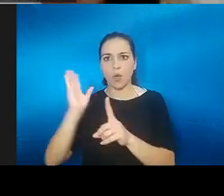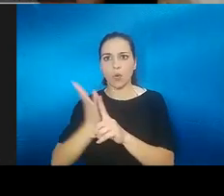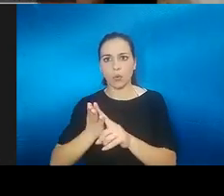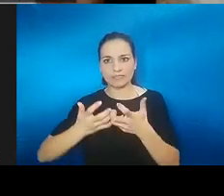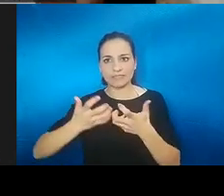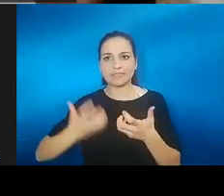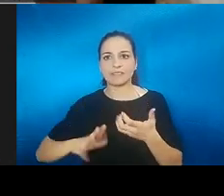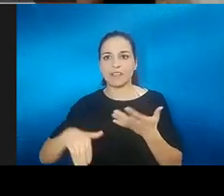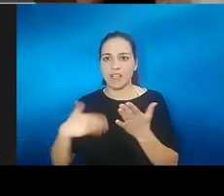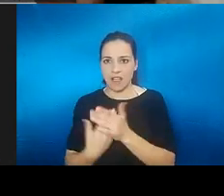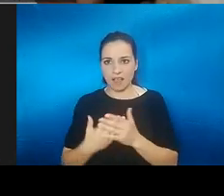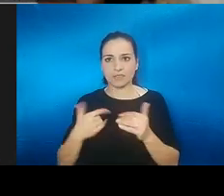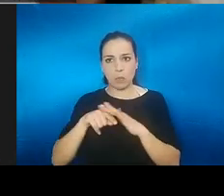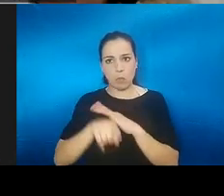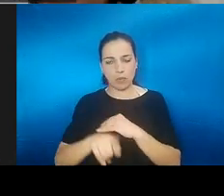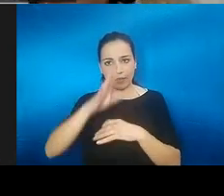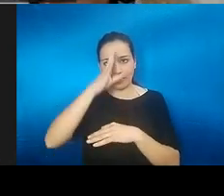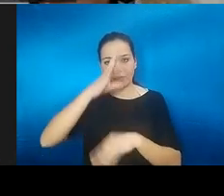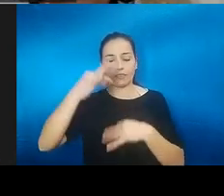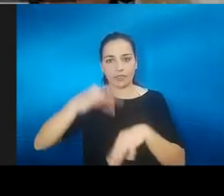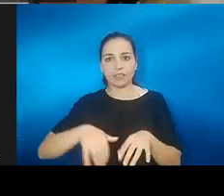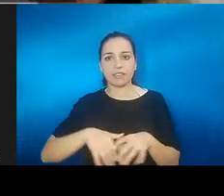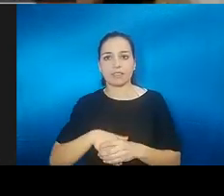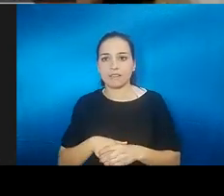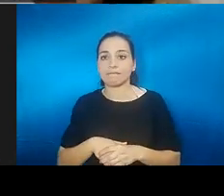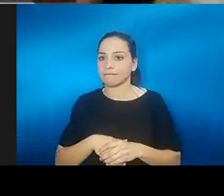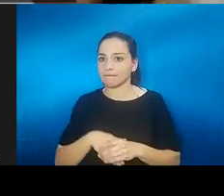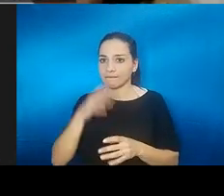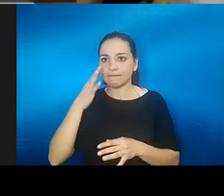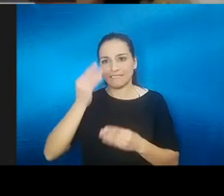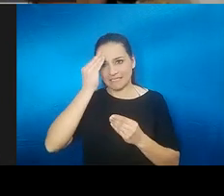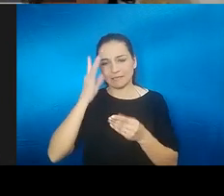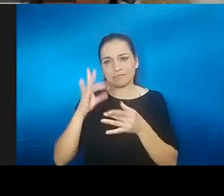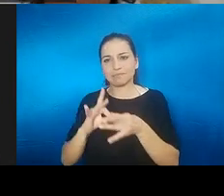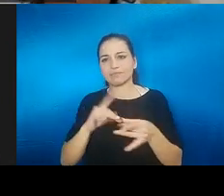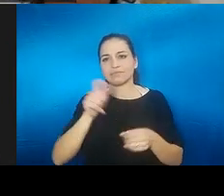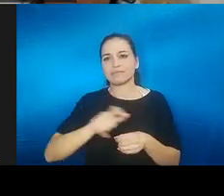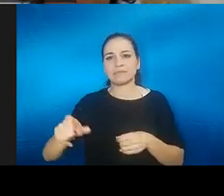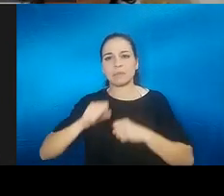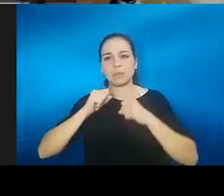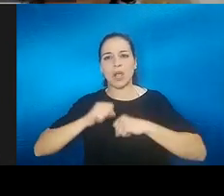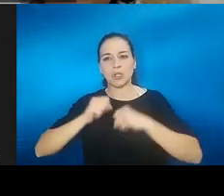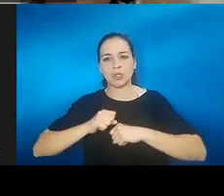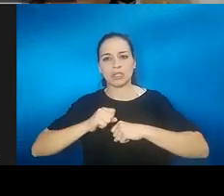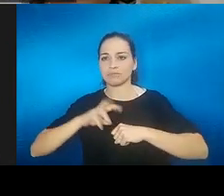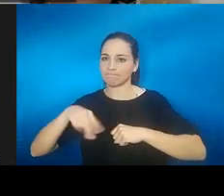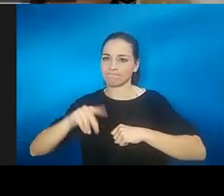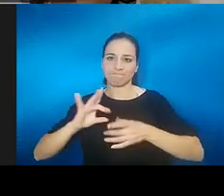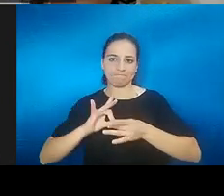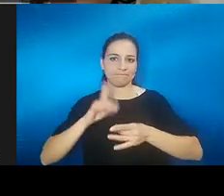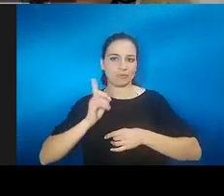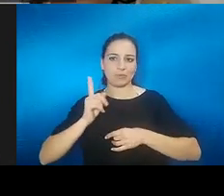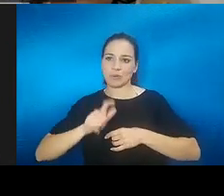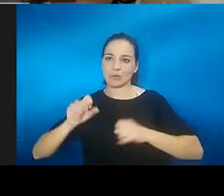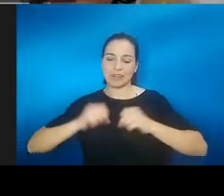punto podía llegar y sí que es verdad que siempre hemos pensado que era un tema de mayores y no creo que sea solo un tema de mayores así que vamos a dar paso a los